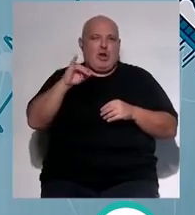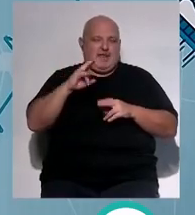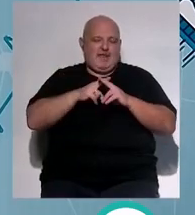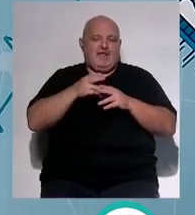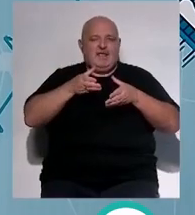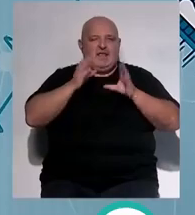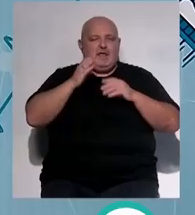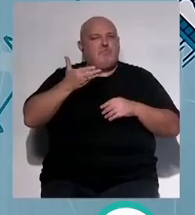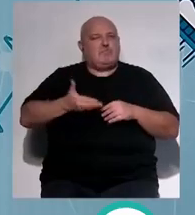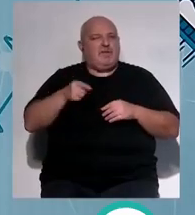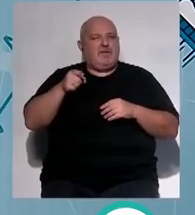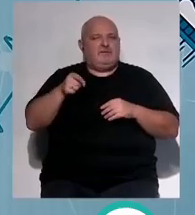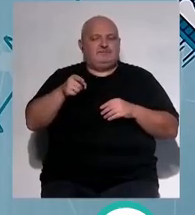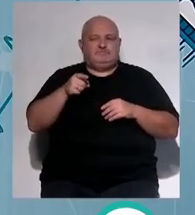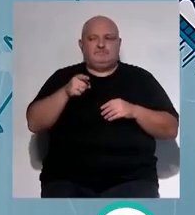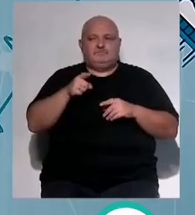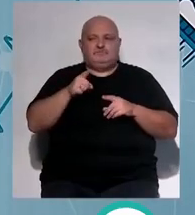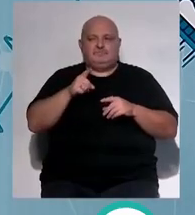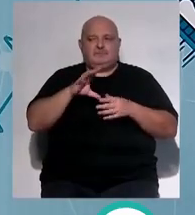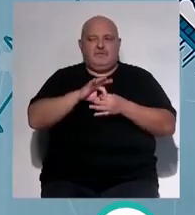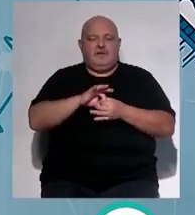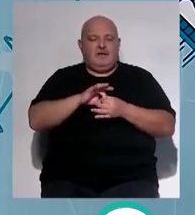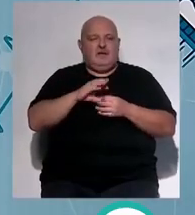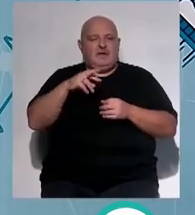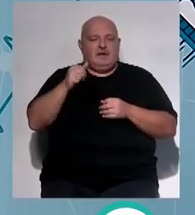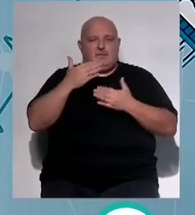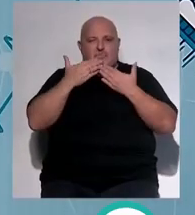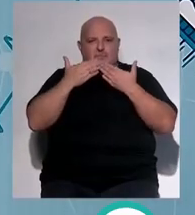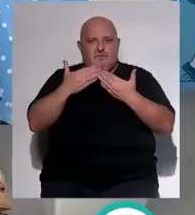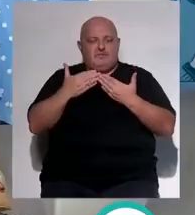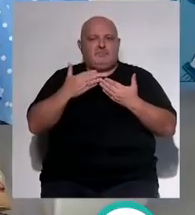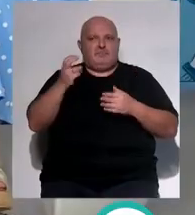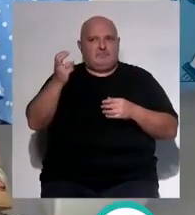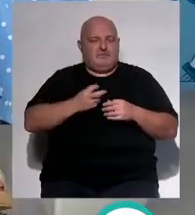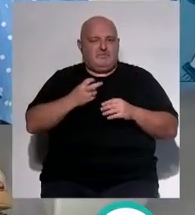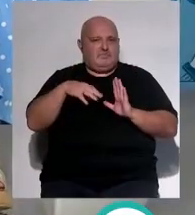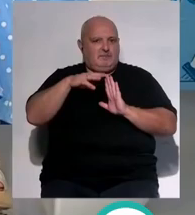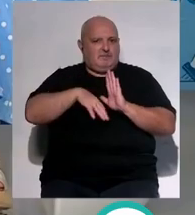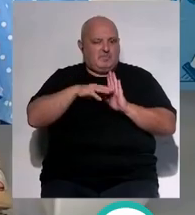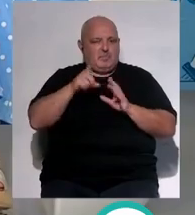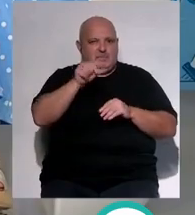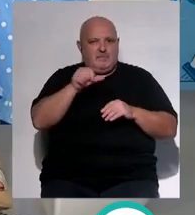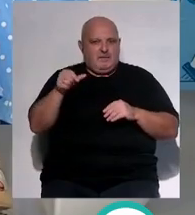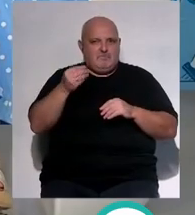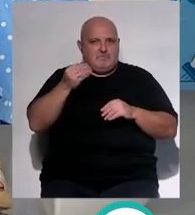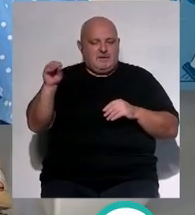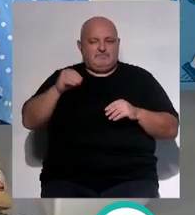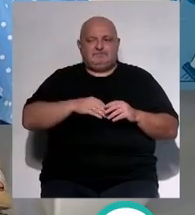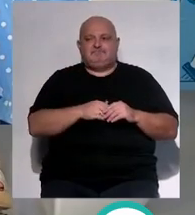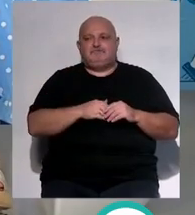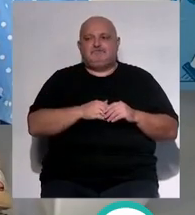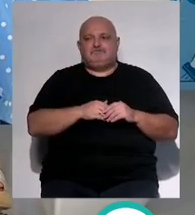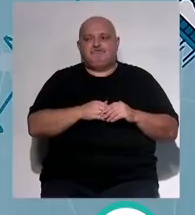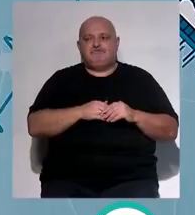desayuno de la importancia del desayuno Cristina muchísimas gracias por venir una semana más con nosotros bueno